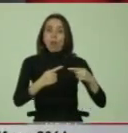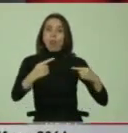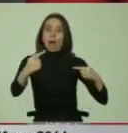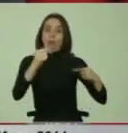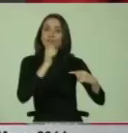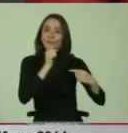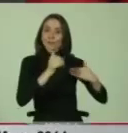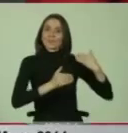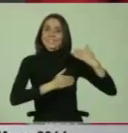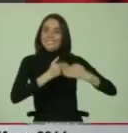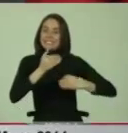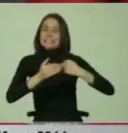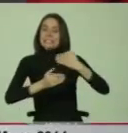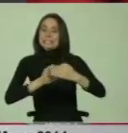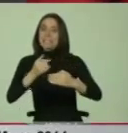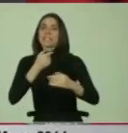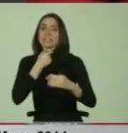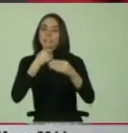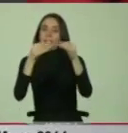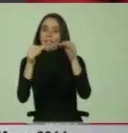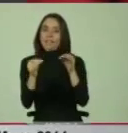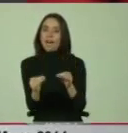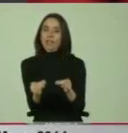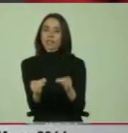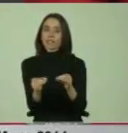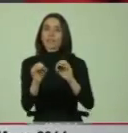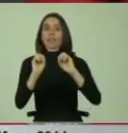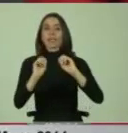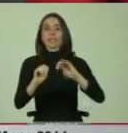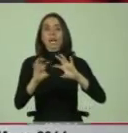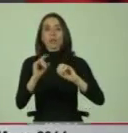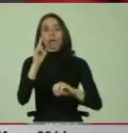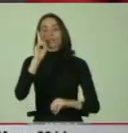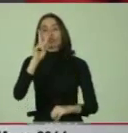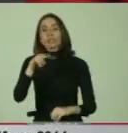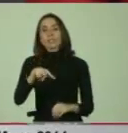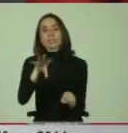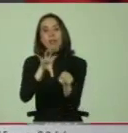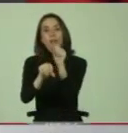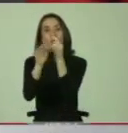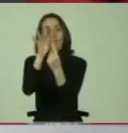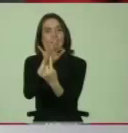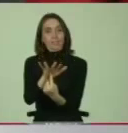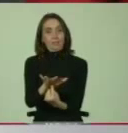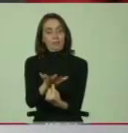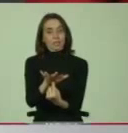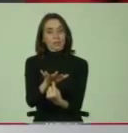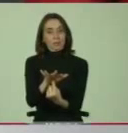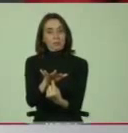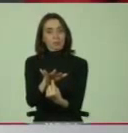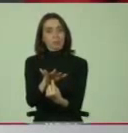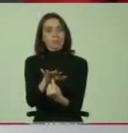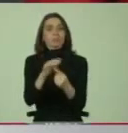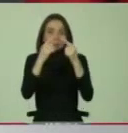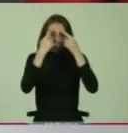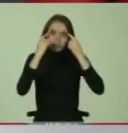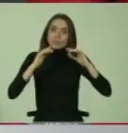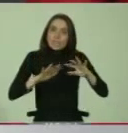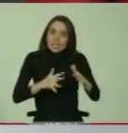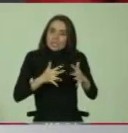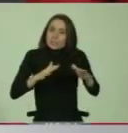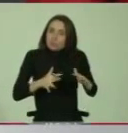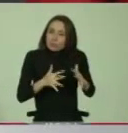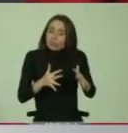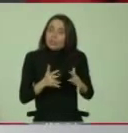por recorrer para garantizar la educación sin ningún tipo de discriminación. A pesar de los esfuerzos, lo que